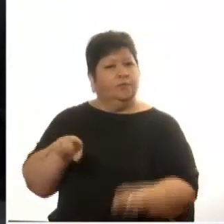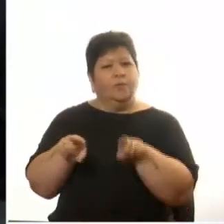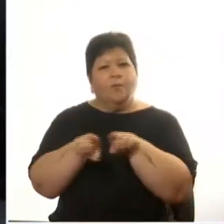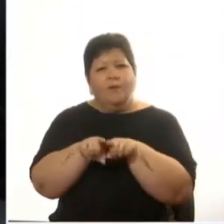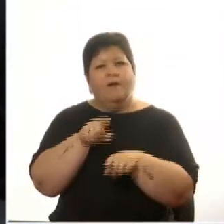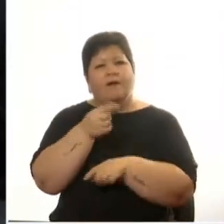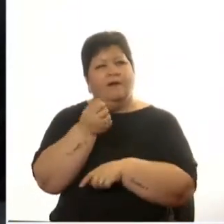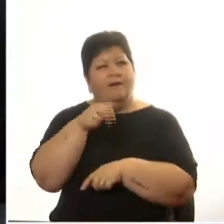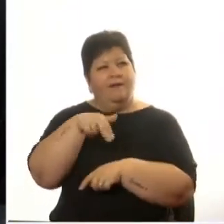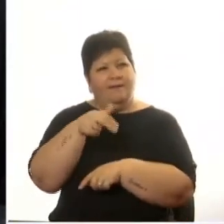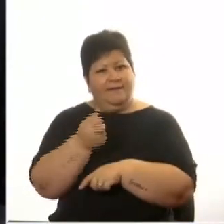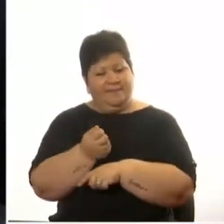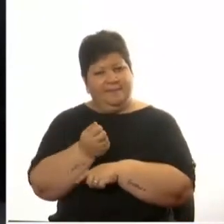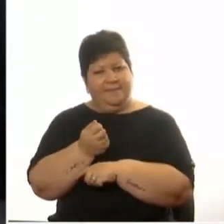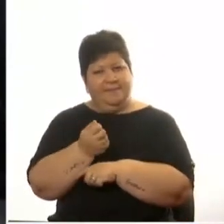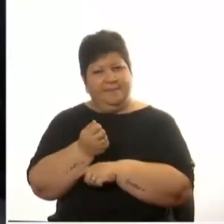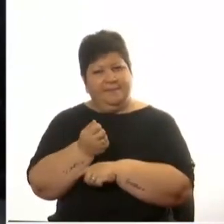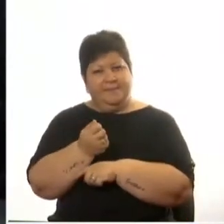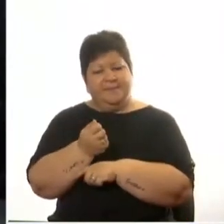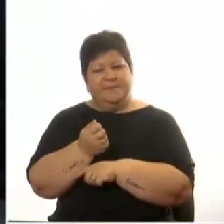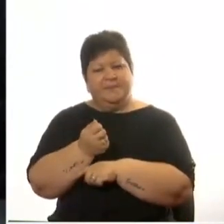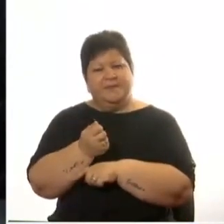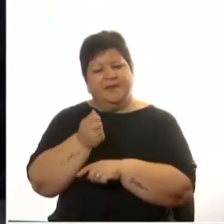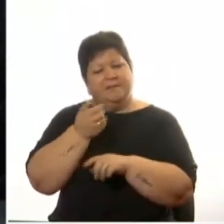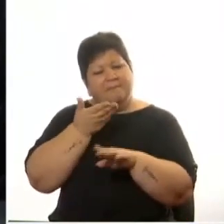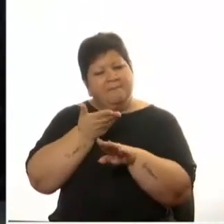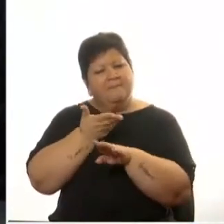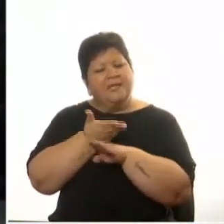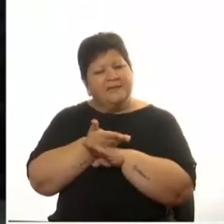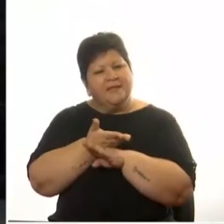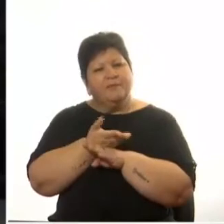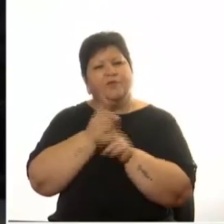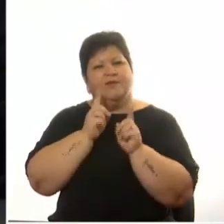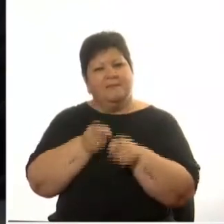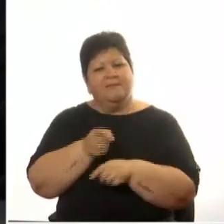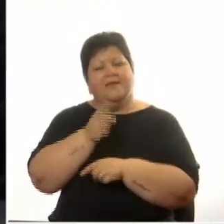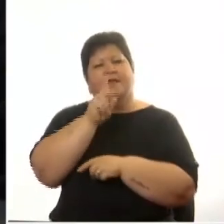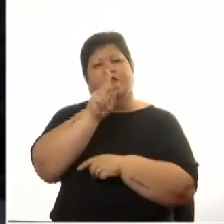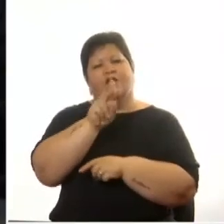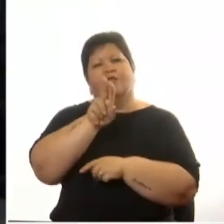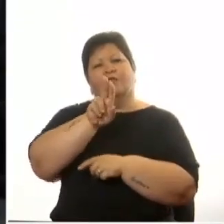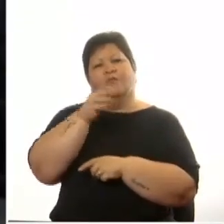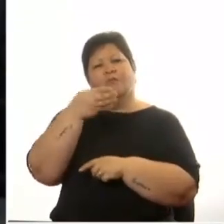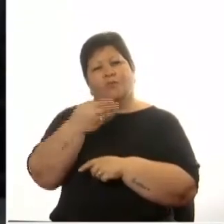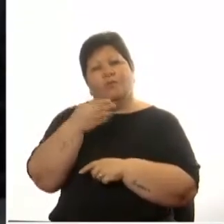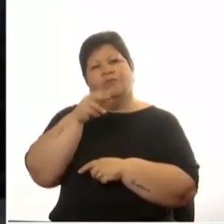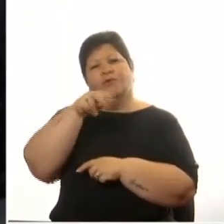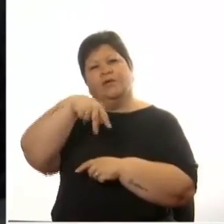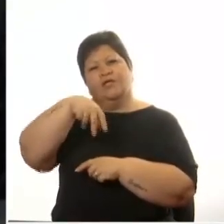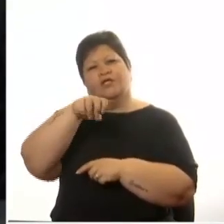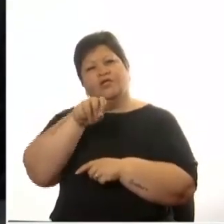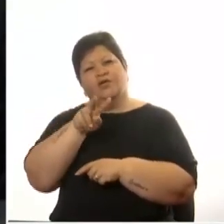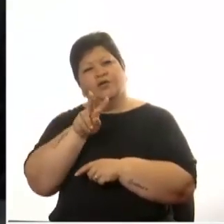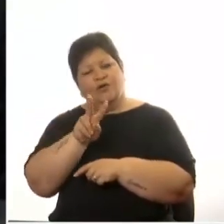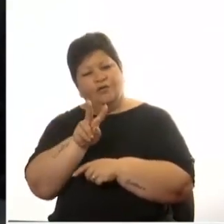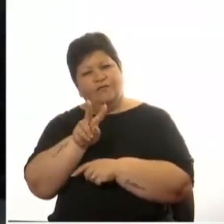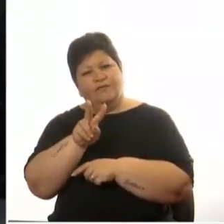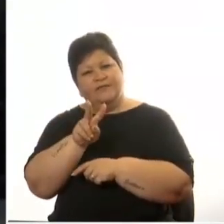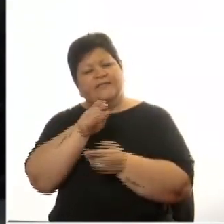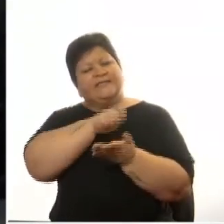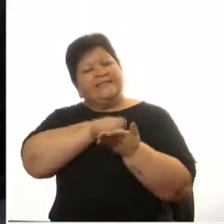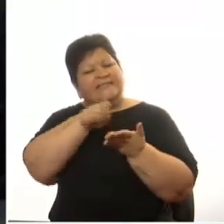volvemos a pedir como pedía Simón Dubnow escriban judíos escriban